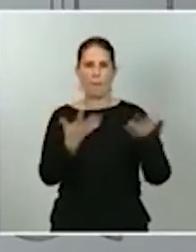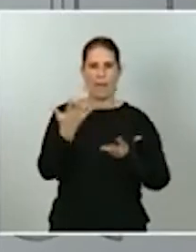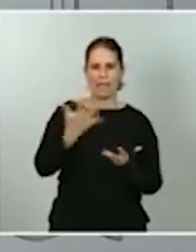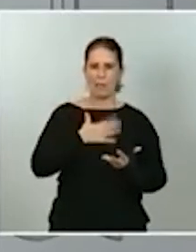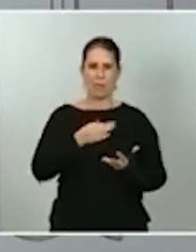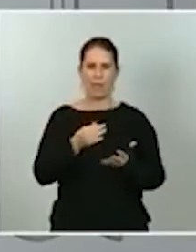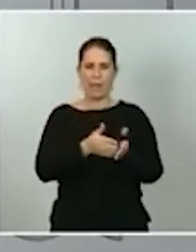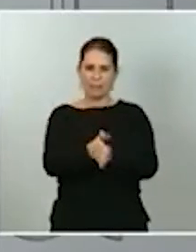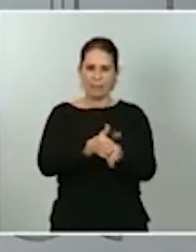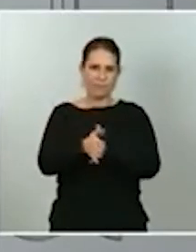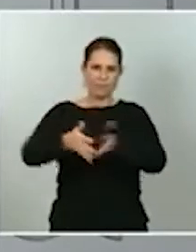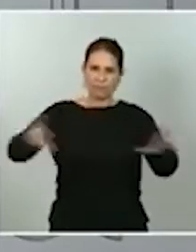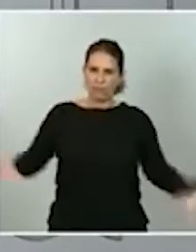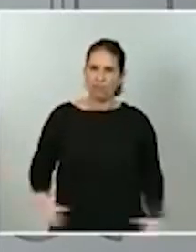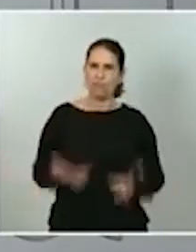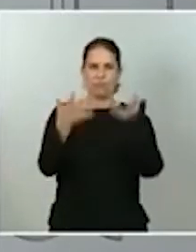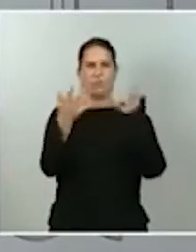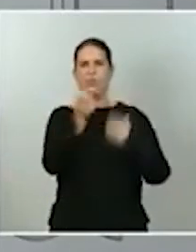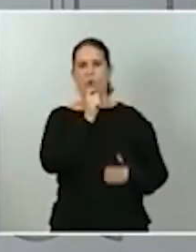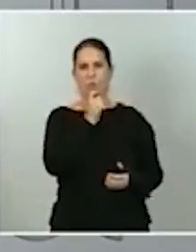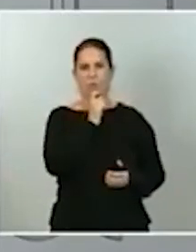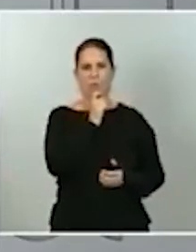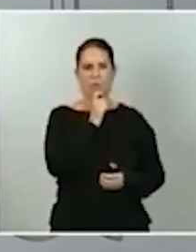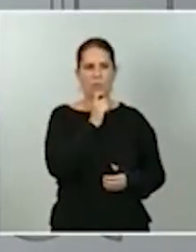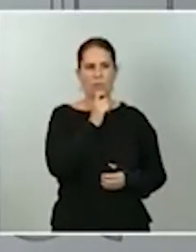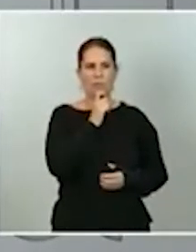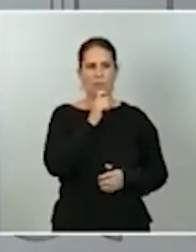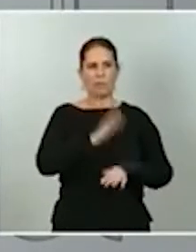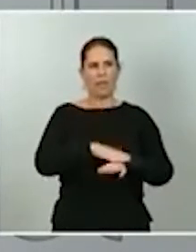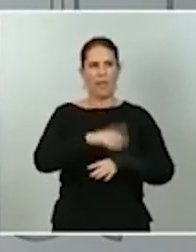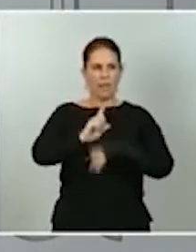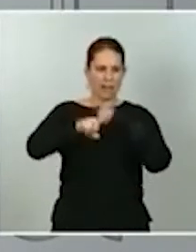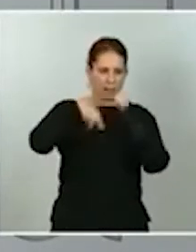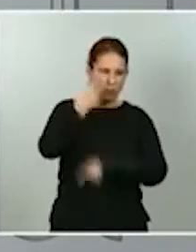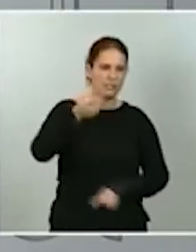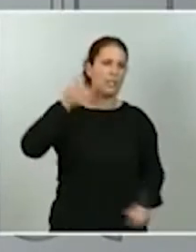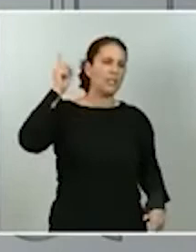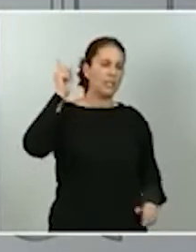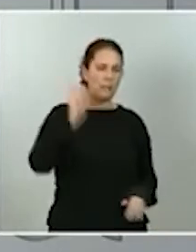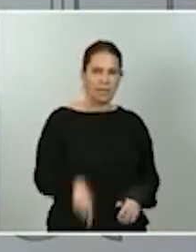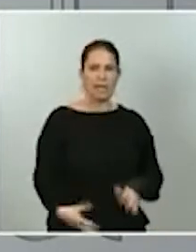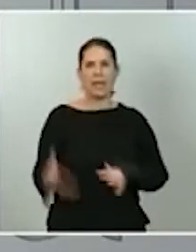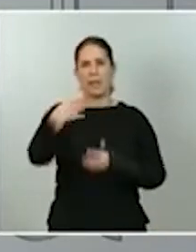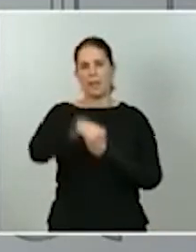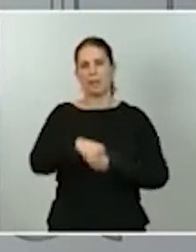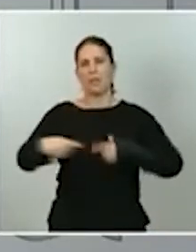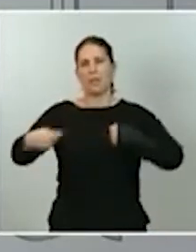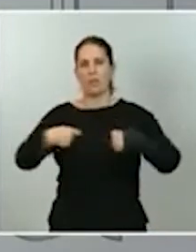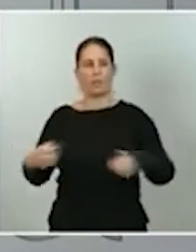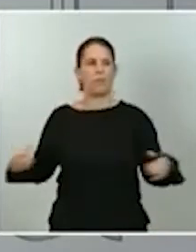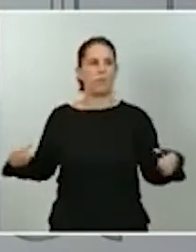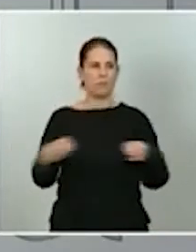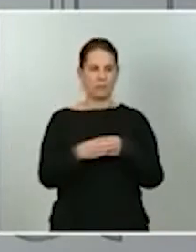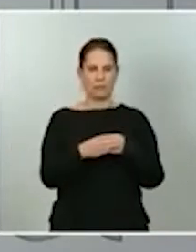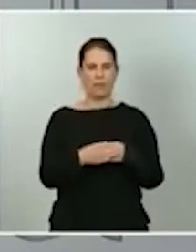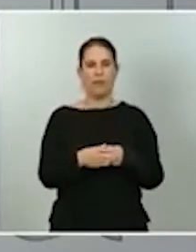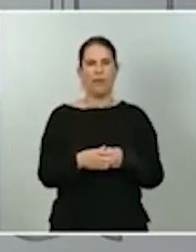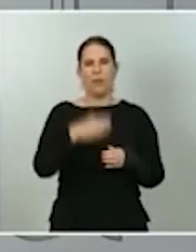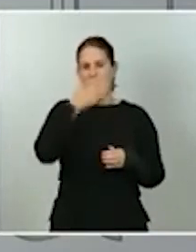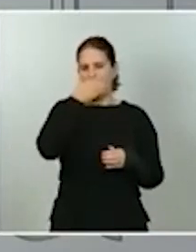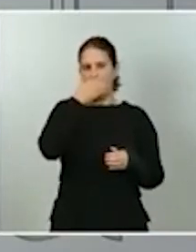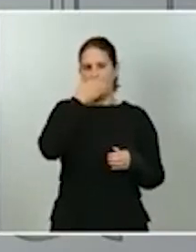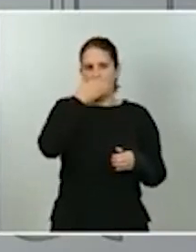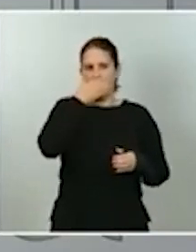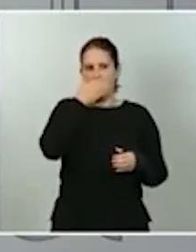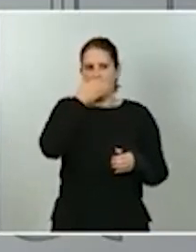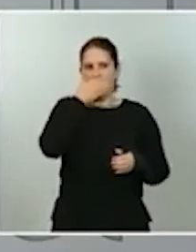pueden incentivar para que forme parte también de la negociación colectiva y para coordinar o para incentivar estos planes